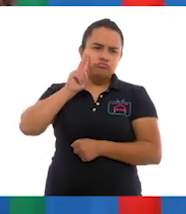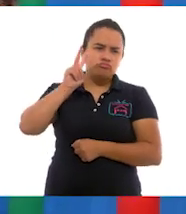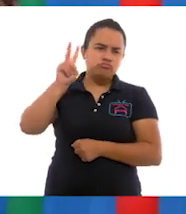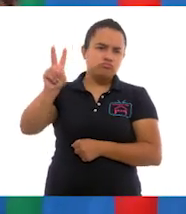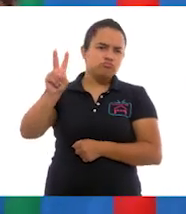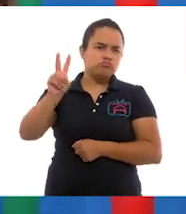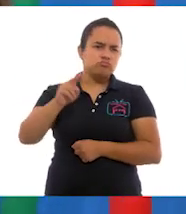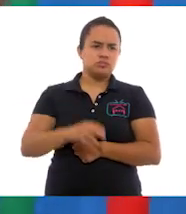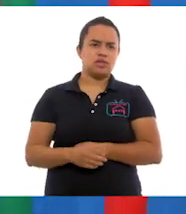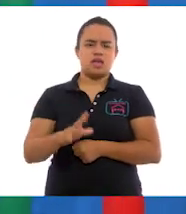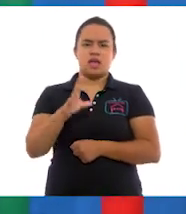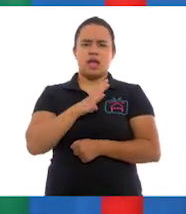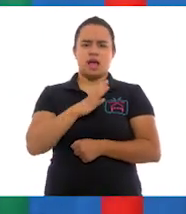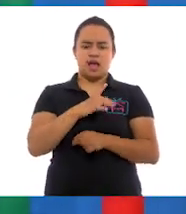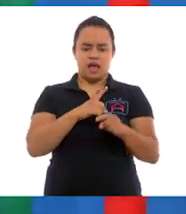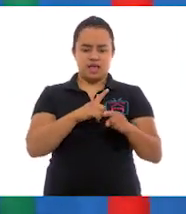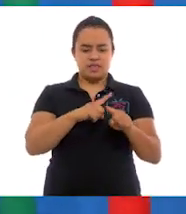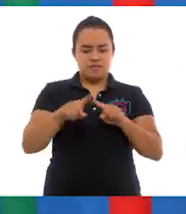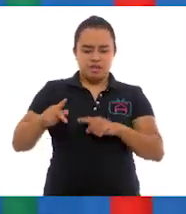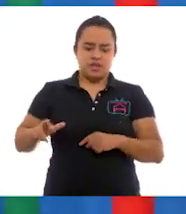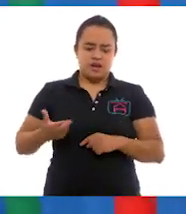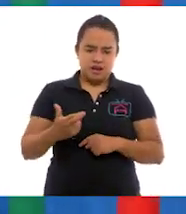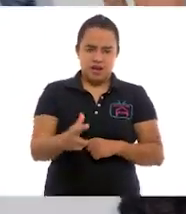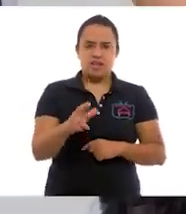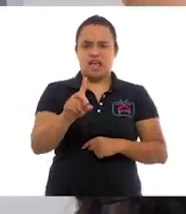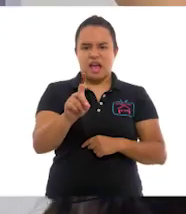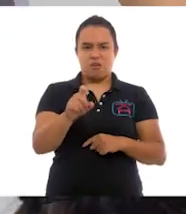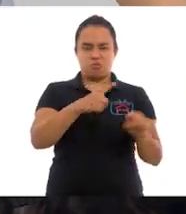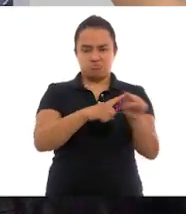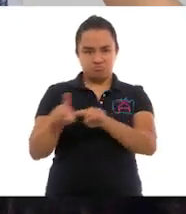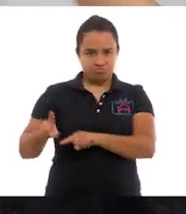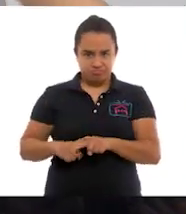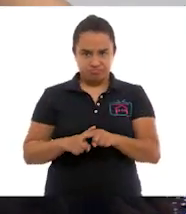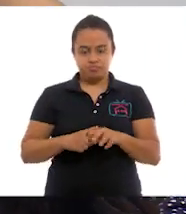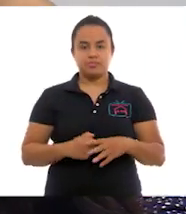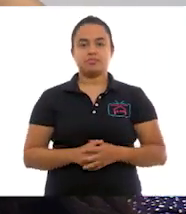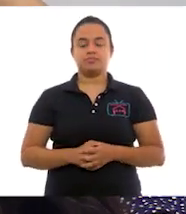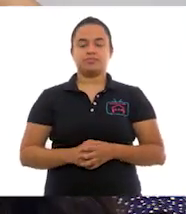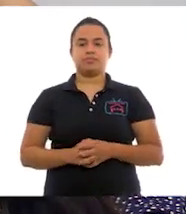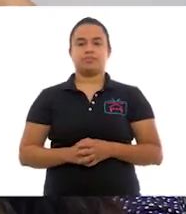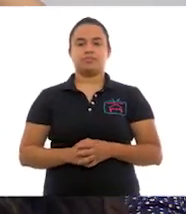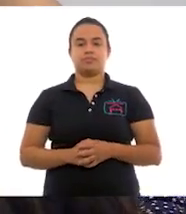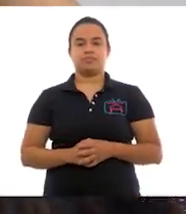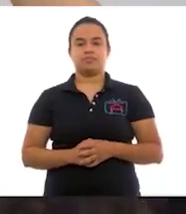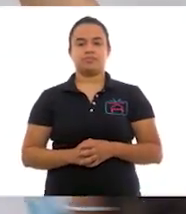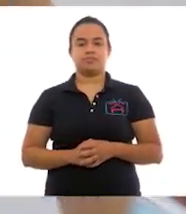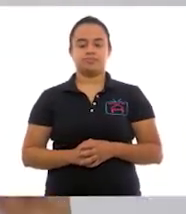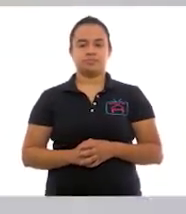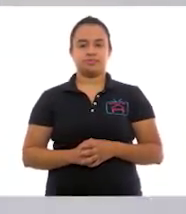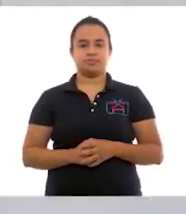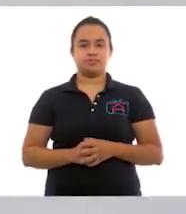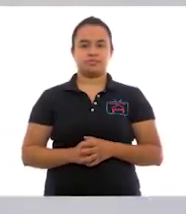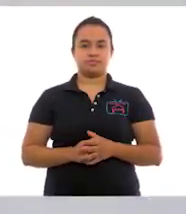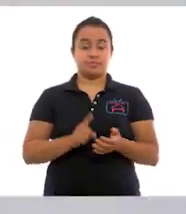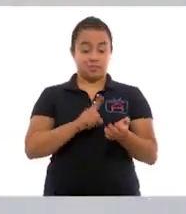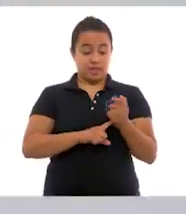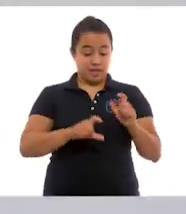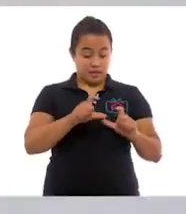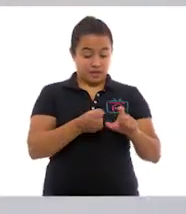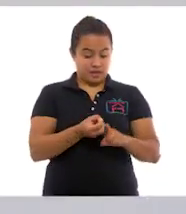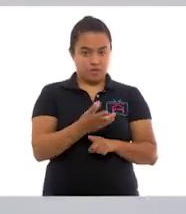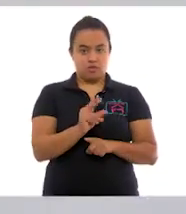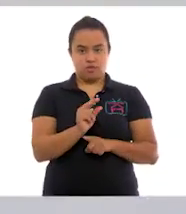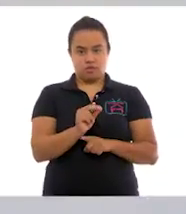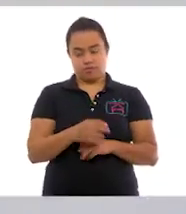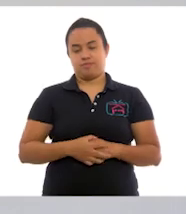las aguas. Muy bien. No arrojar residuos ni productos químicos en el drenaje o